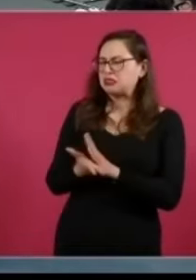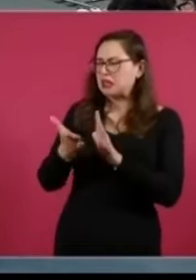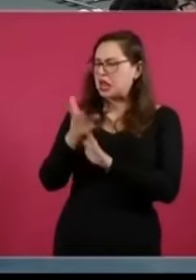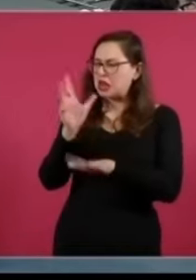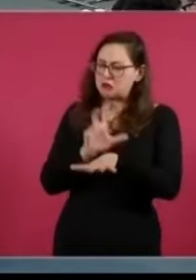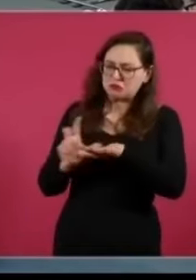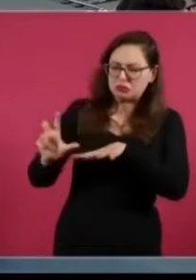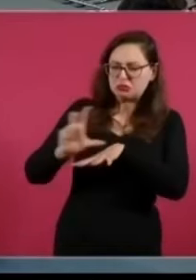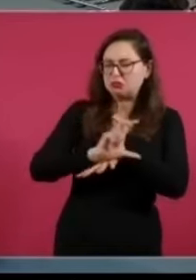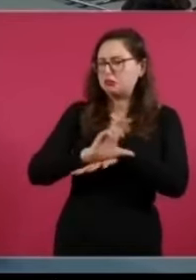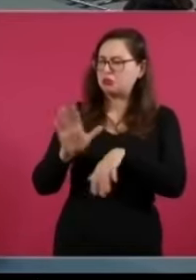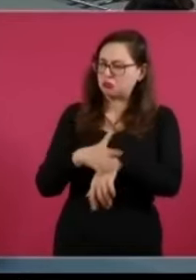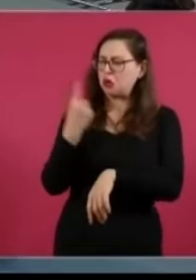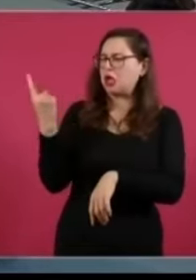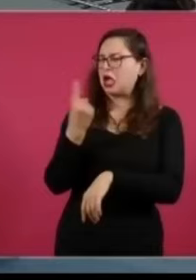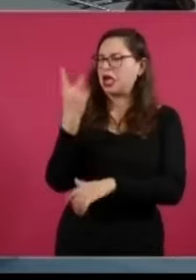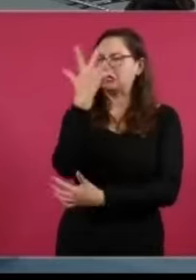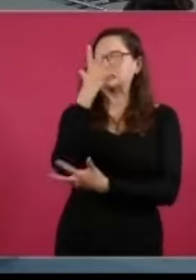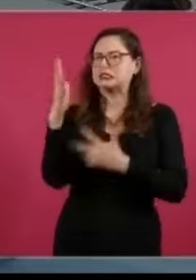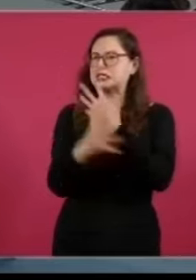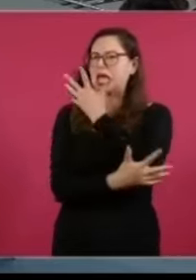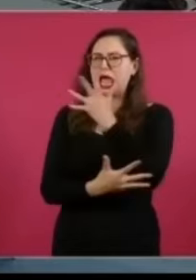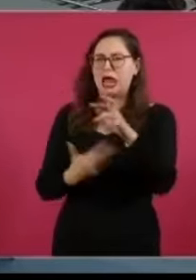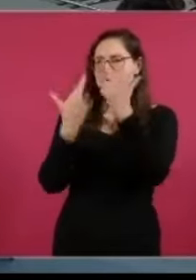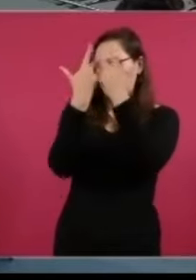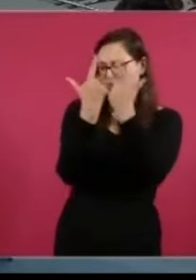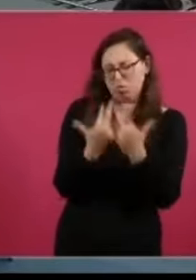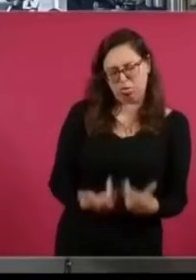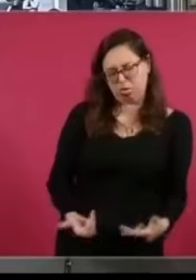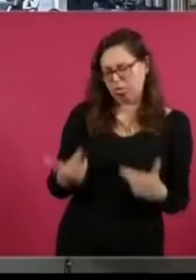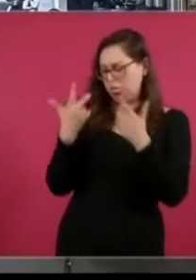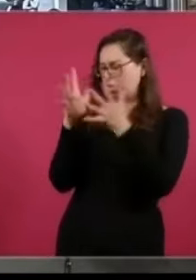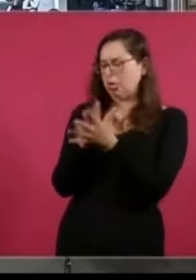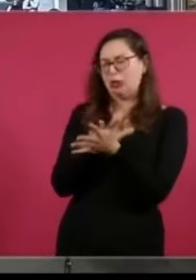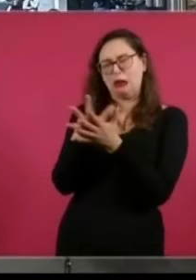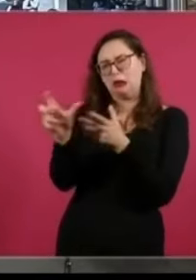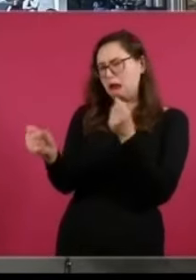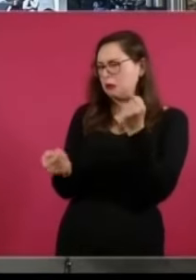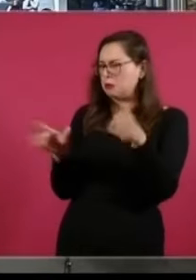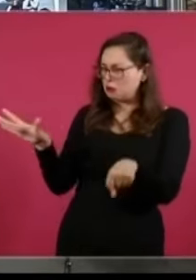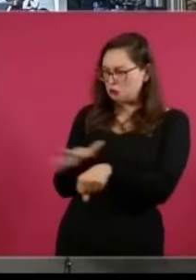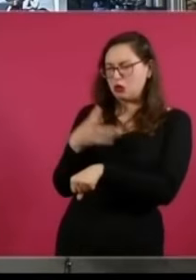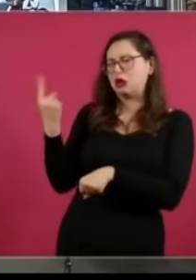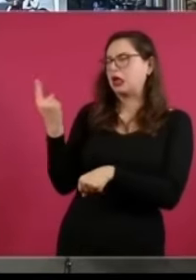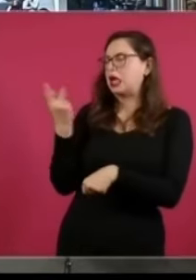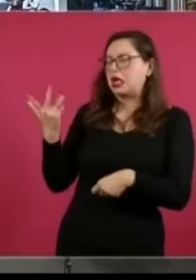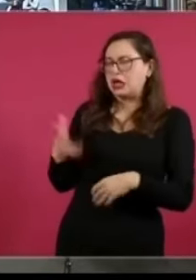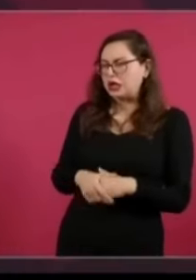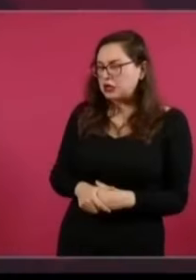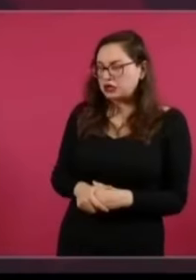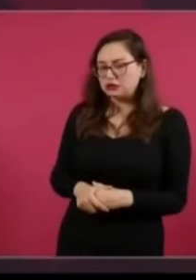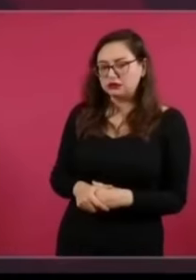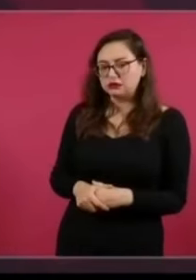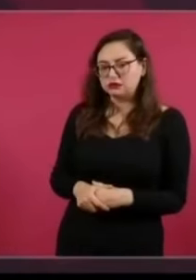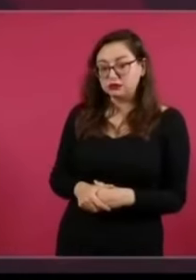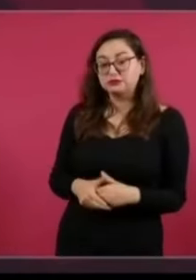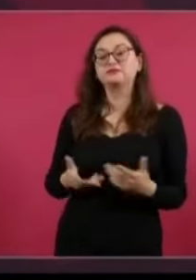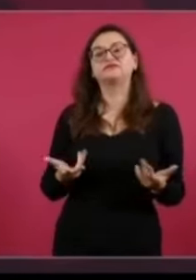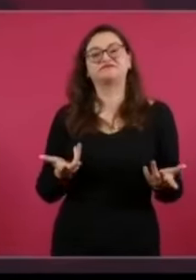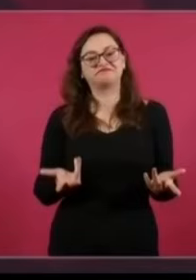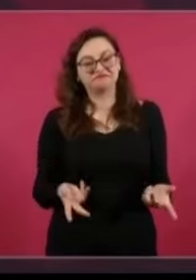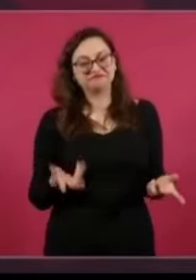hacemos como un acto gracioso. Toda donataria autorizada, cualquiera de las más de 3.000 que hay,